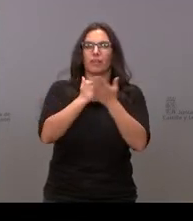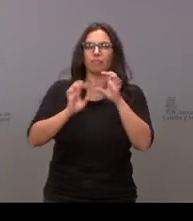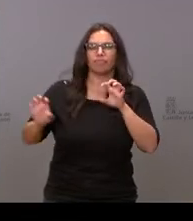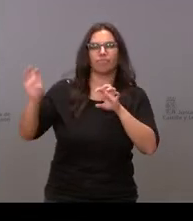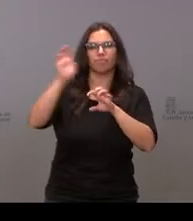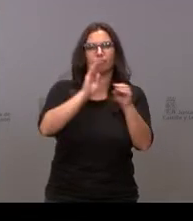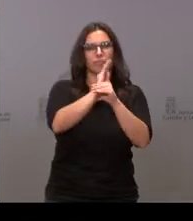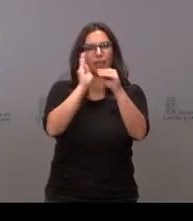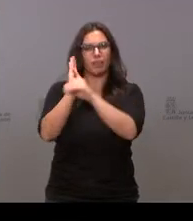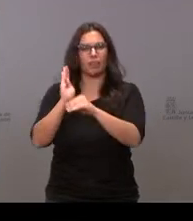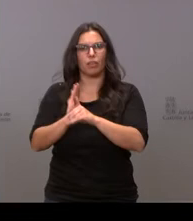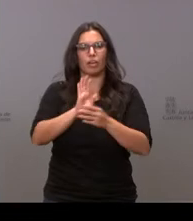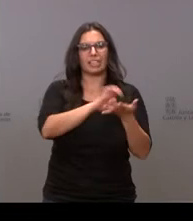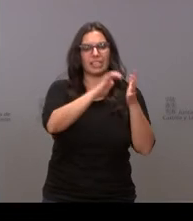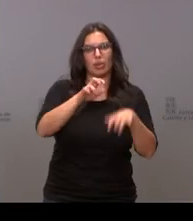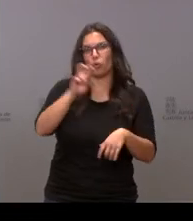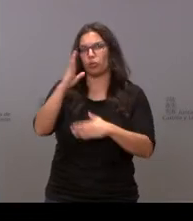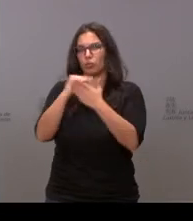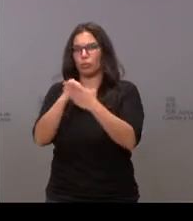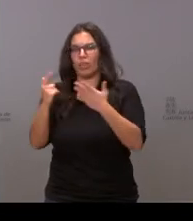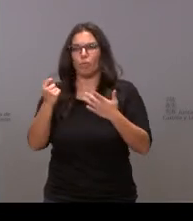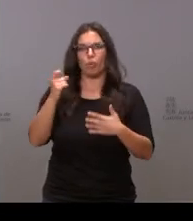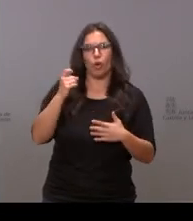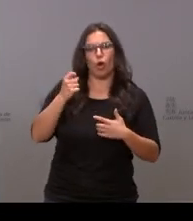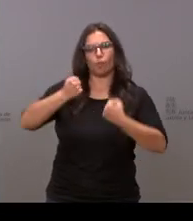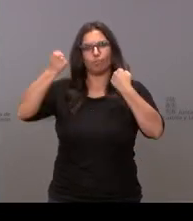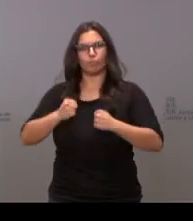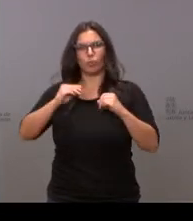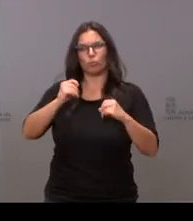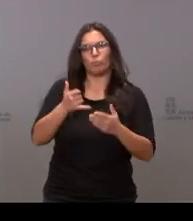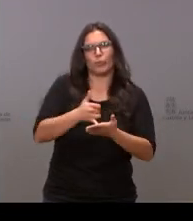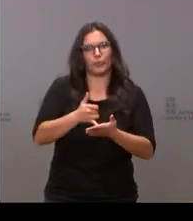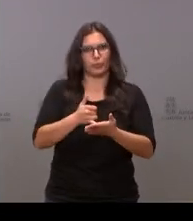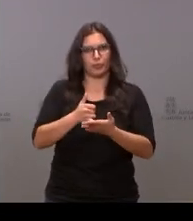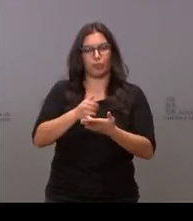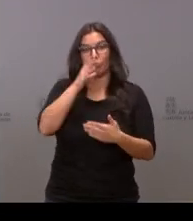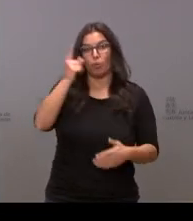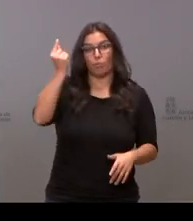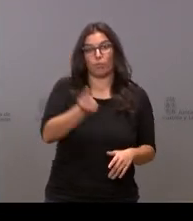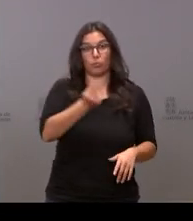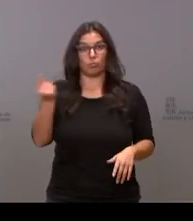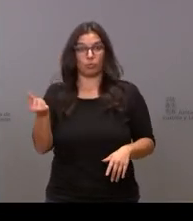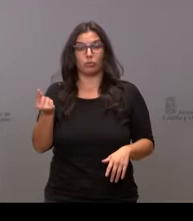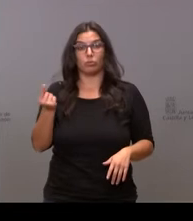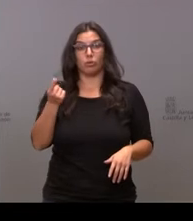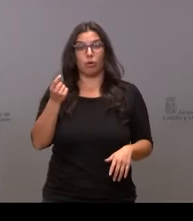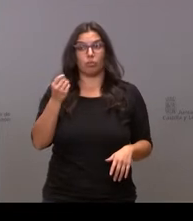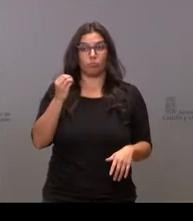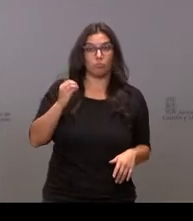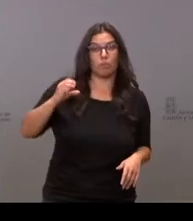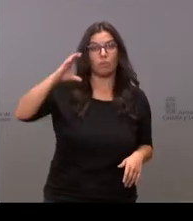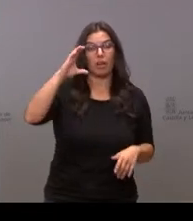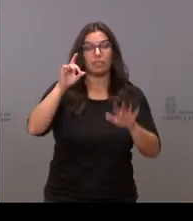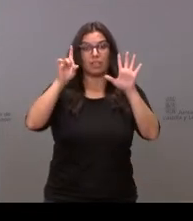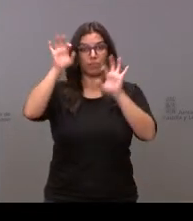de Castilla y León y de otras comunidades autónomas en el debate o sea con un presupuesto que crece casi el 6%